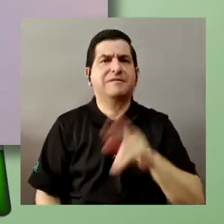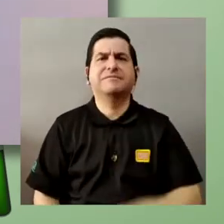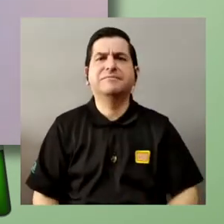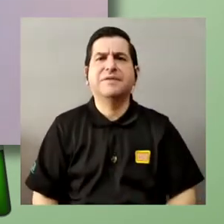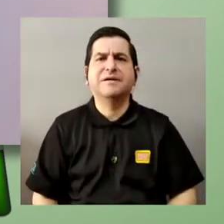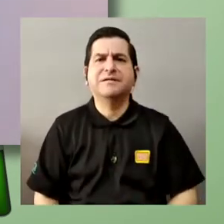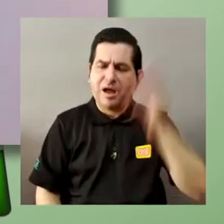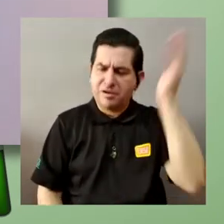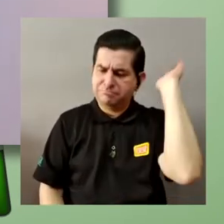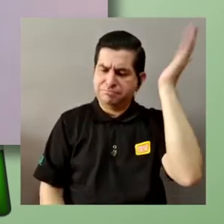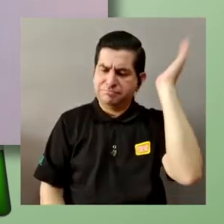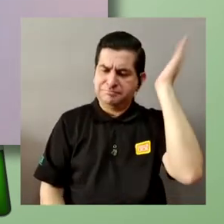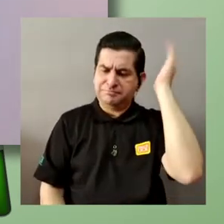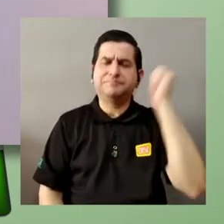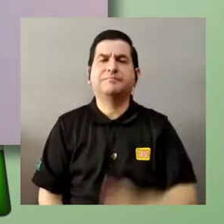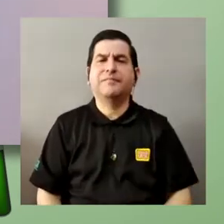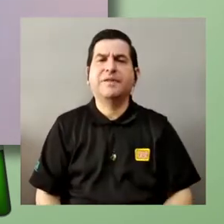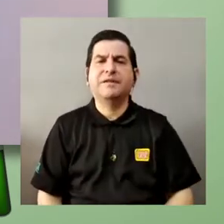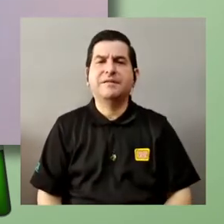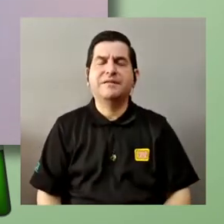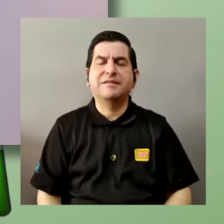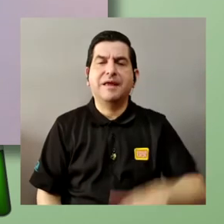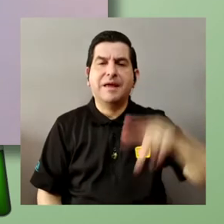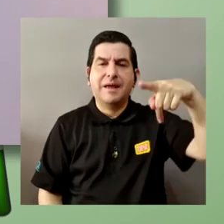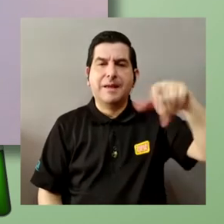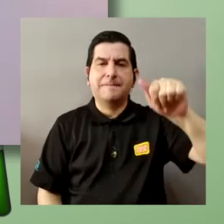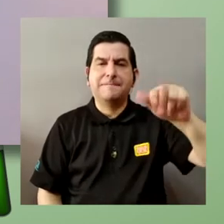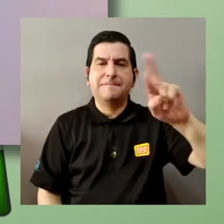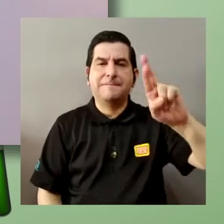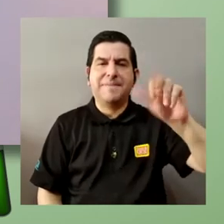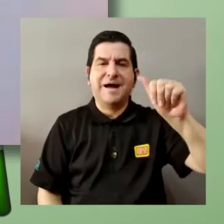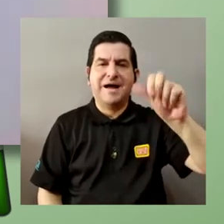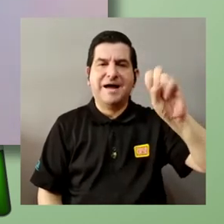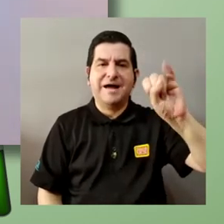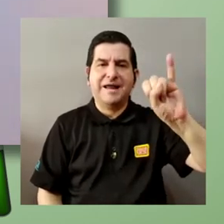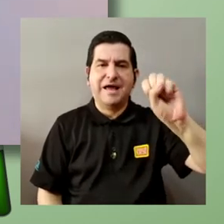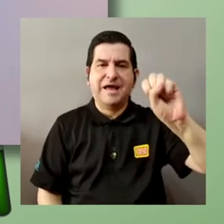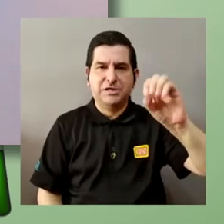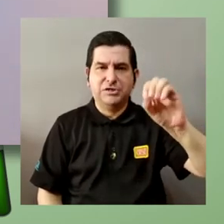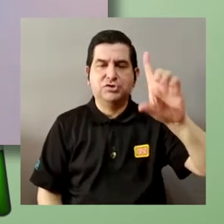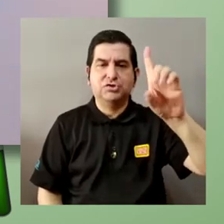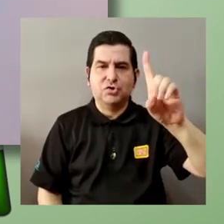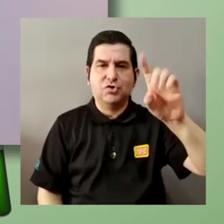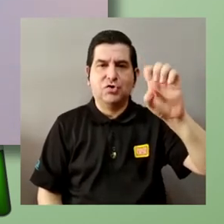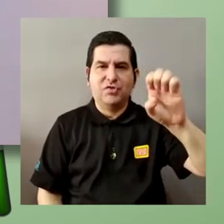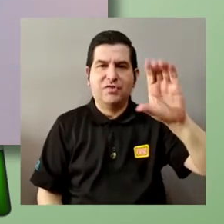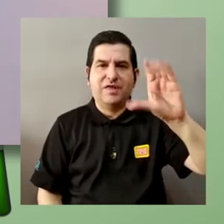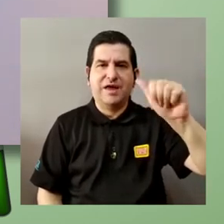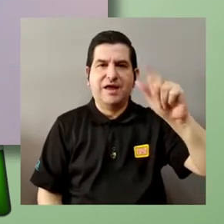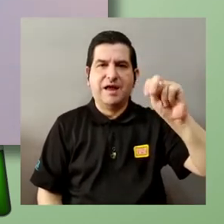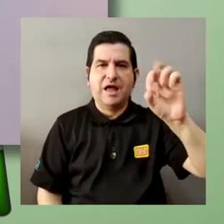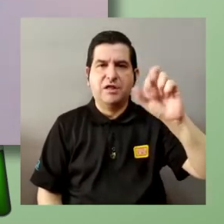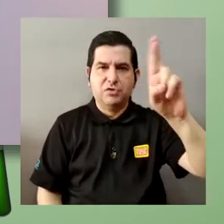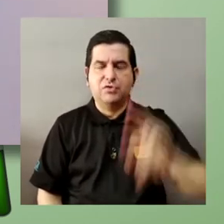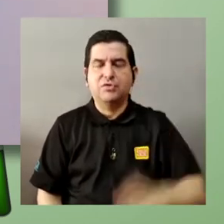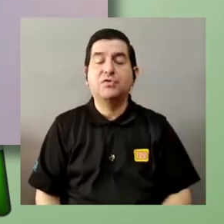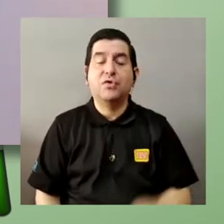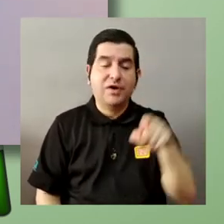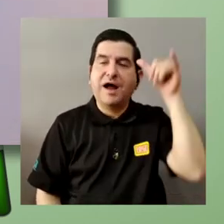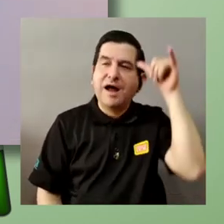exposición del paraíso de Cantor los infinitos en las matemáticas y que con seguridad yo ya tengo